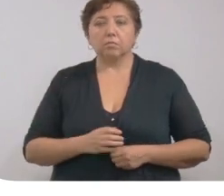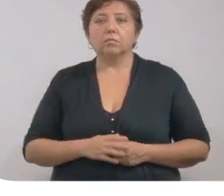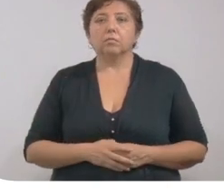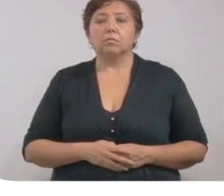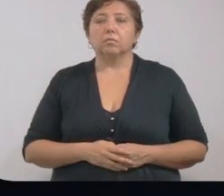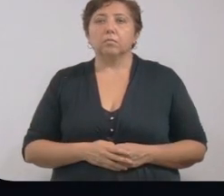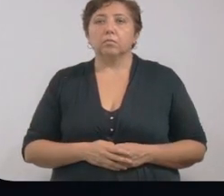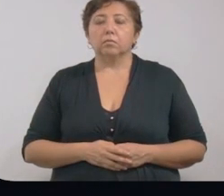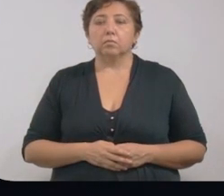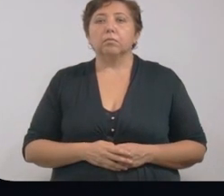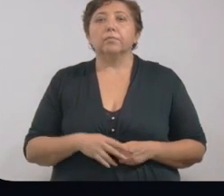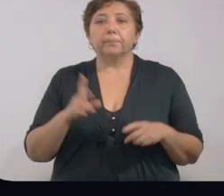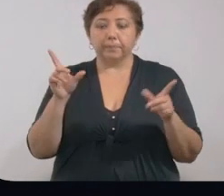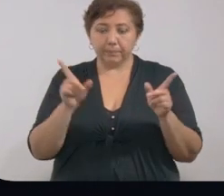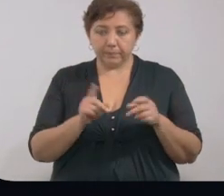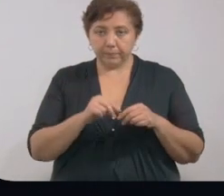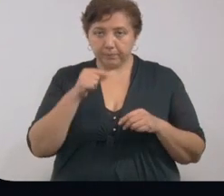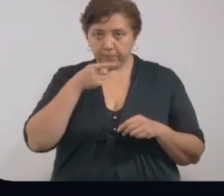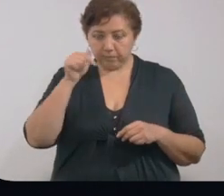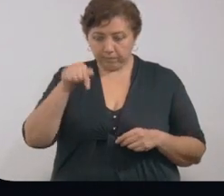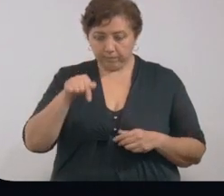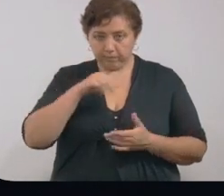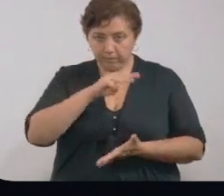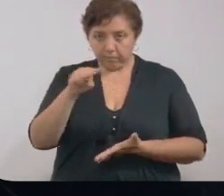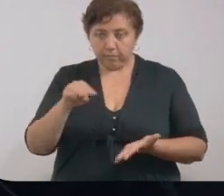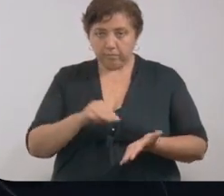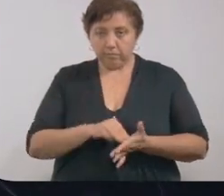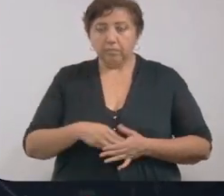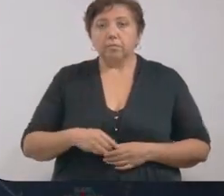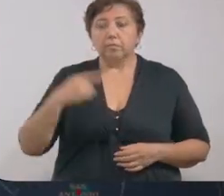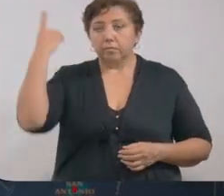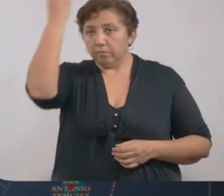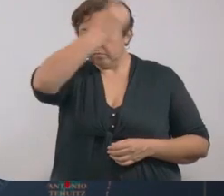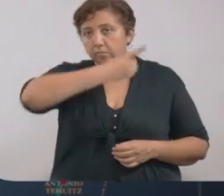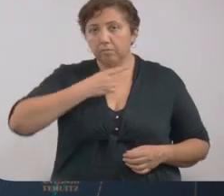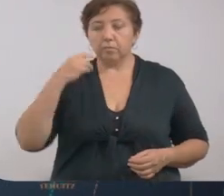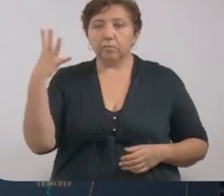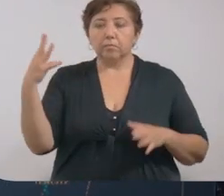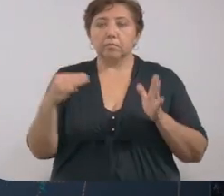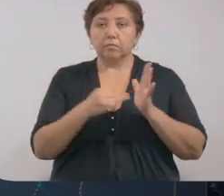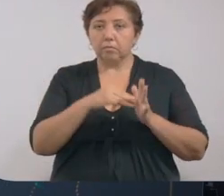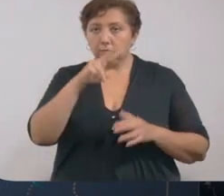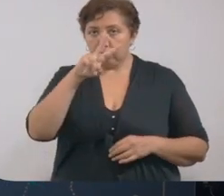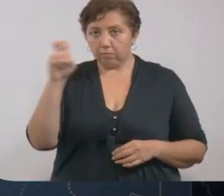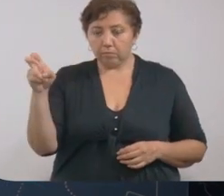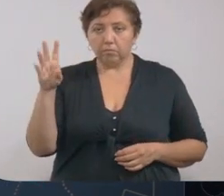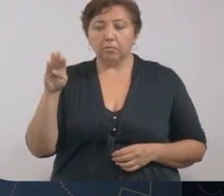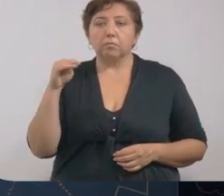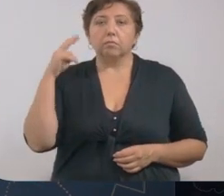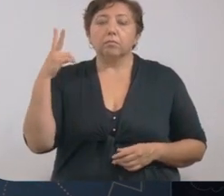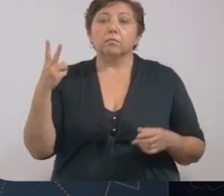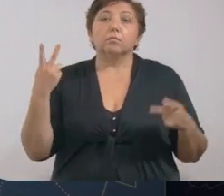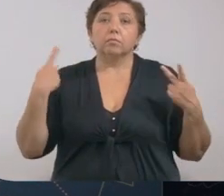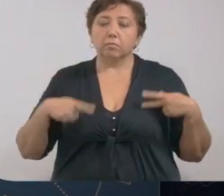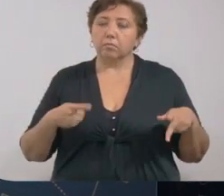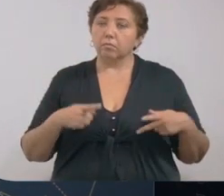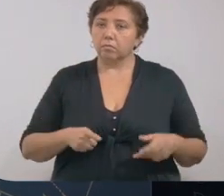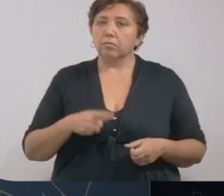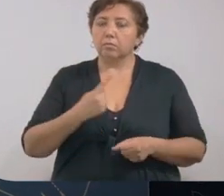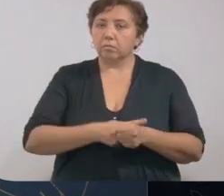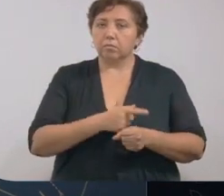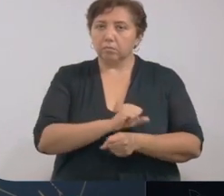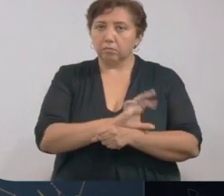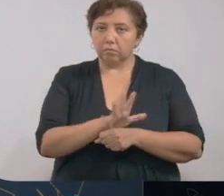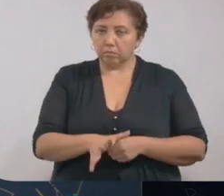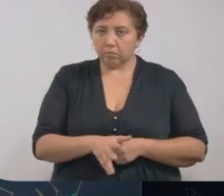otro estado. Específicamente, en Mérida se han diagnosticado 4,292 personas contagiadas de coronavirus,